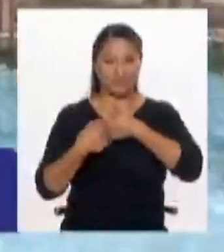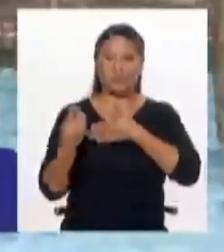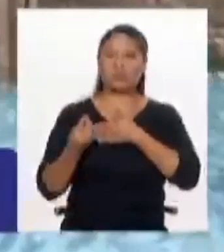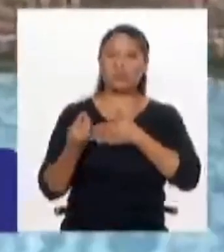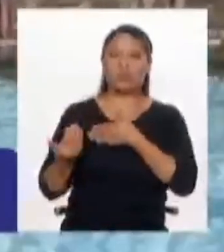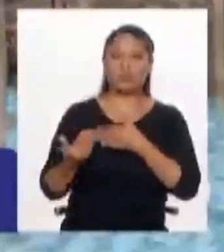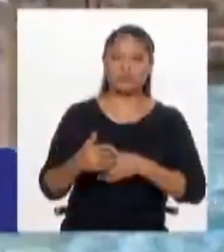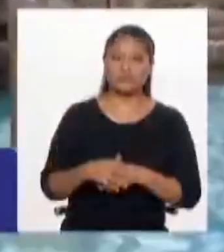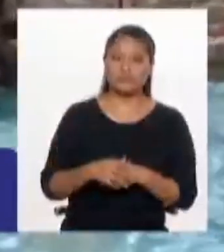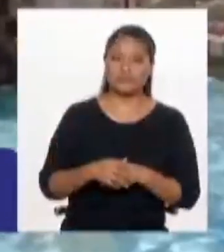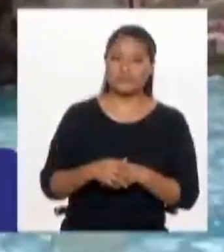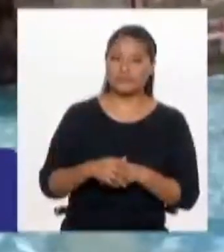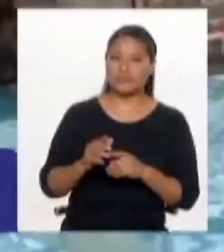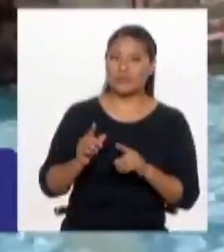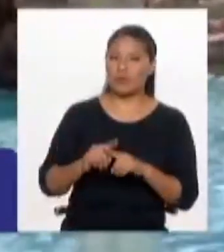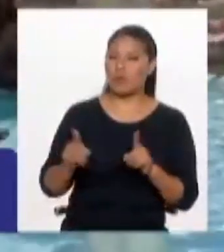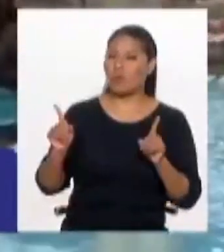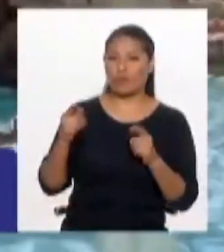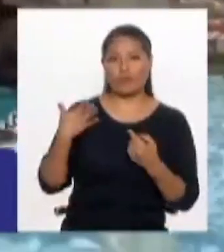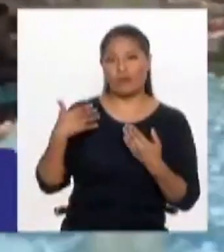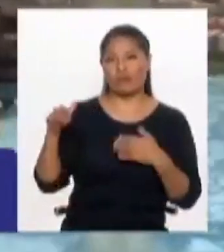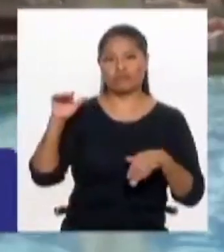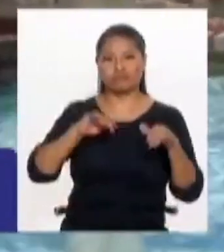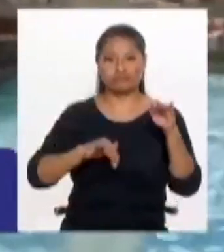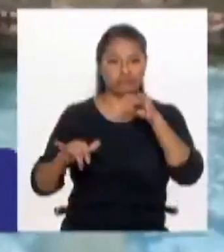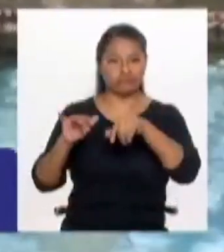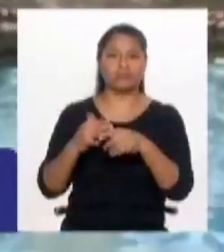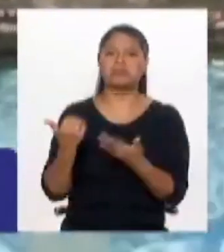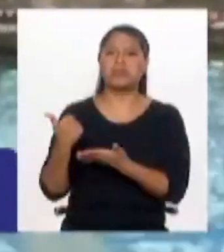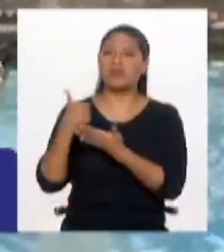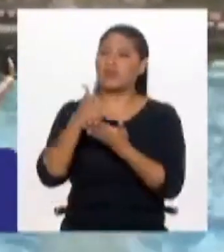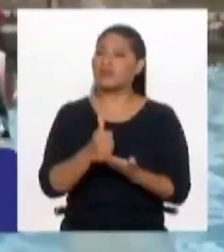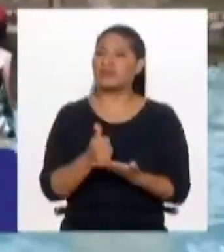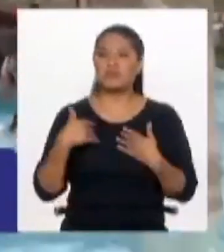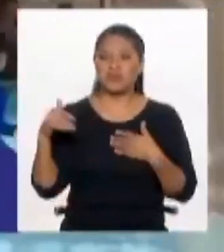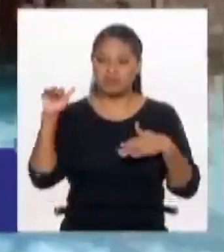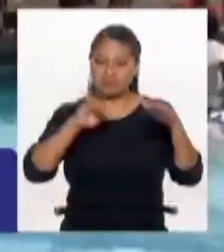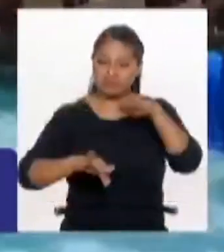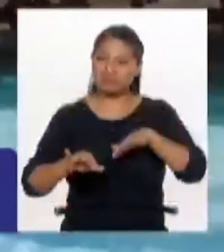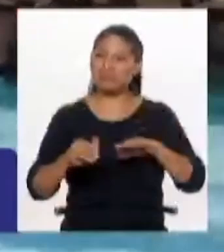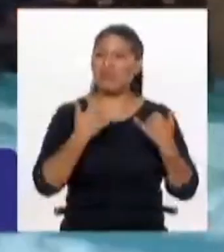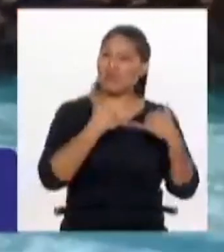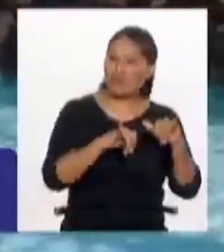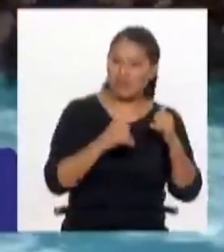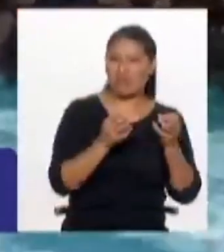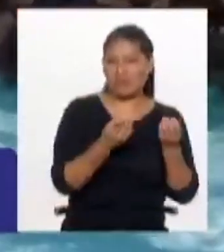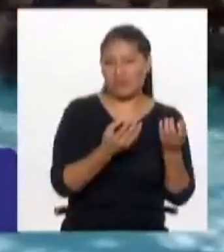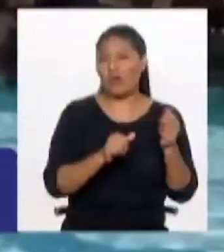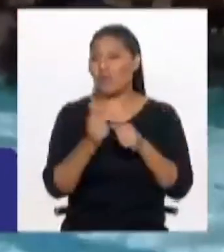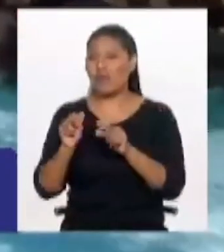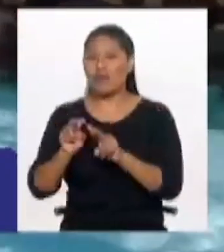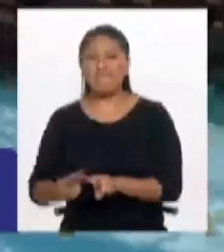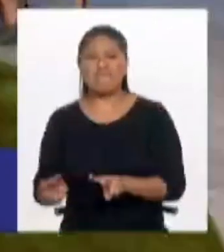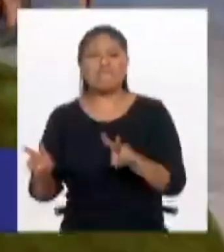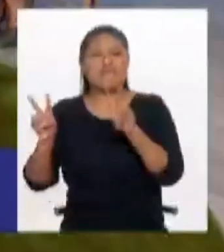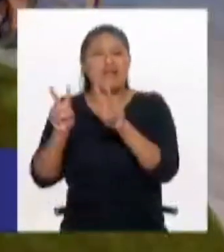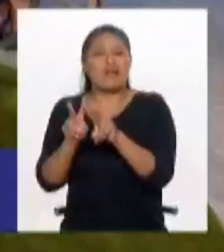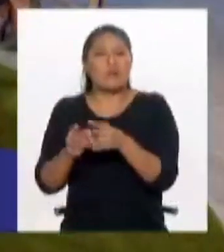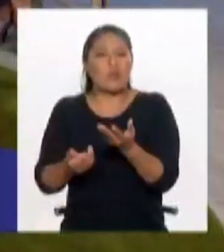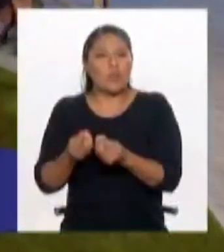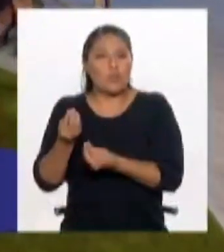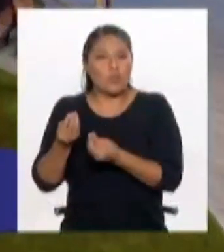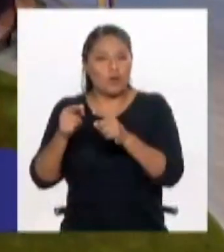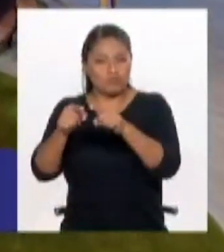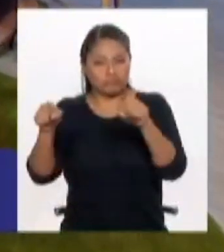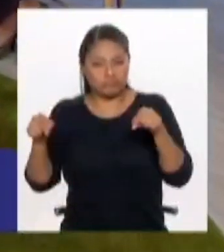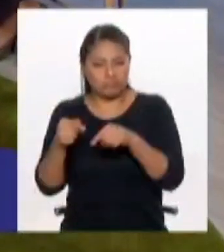sirve? O sea, más allá del esparcimiento, más allá de que nos vamos a ir a pasar un buen momento, ¿dónde está el valor ahí como espacio público?